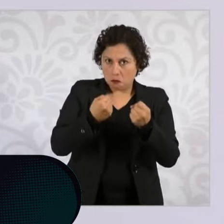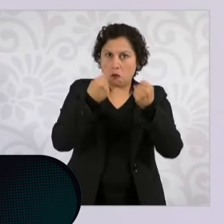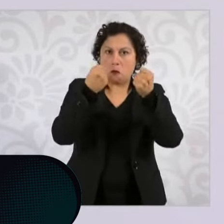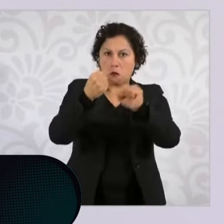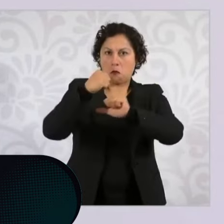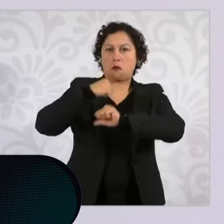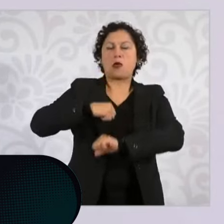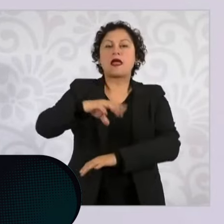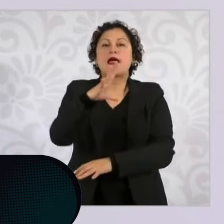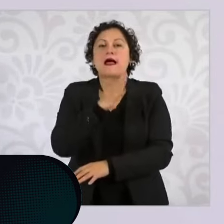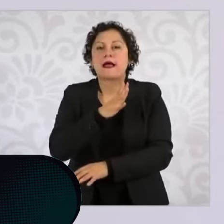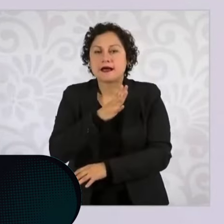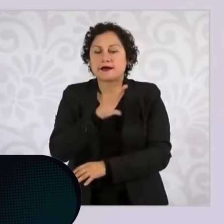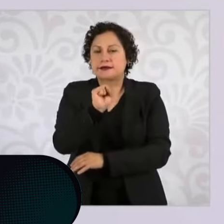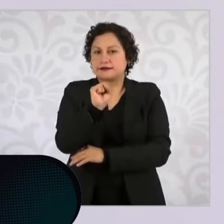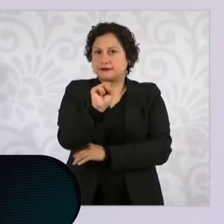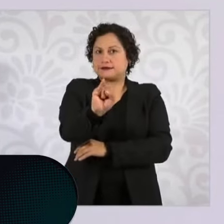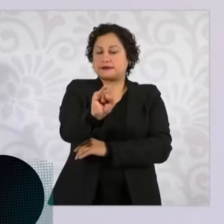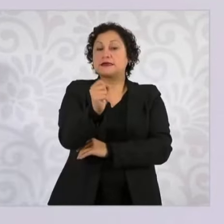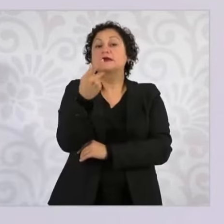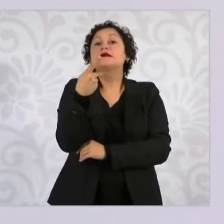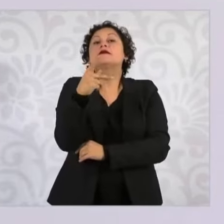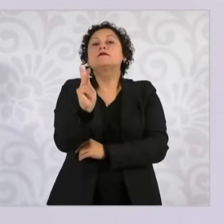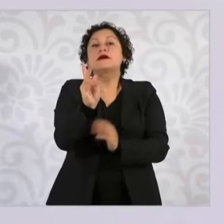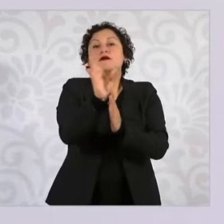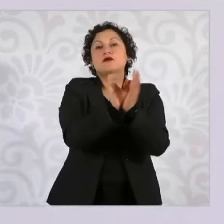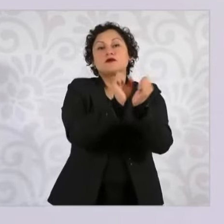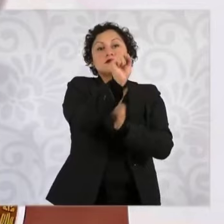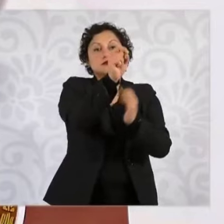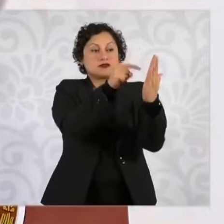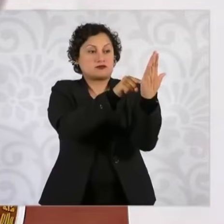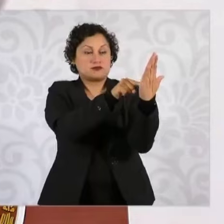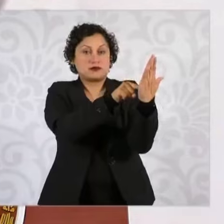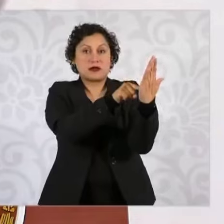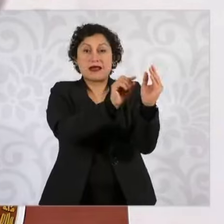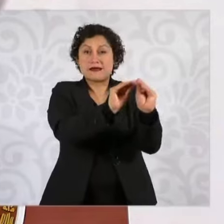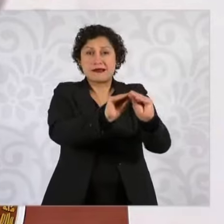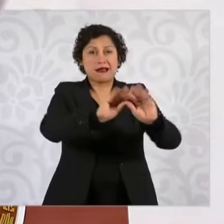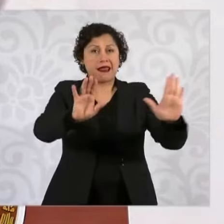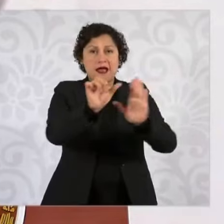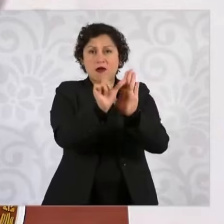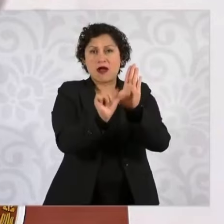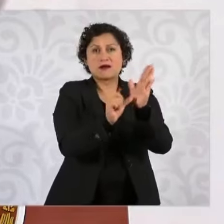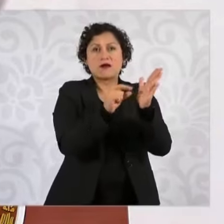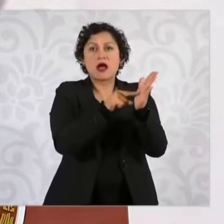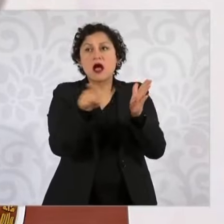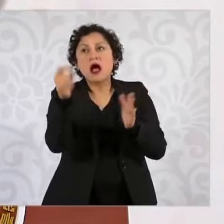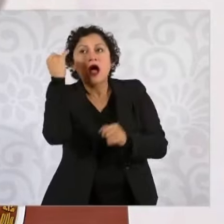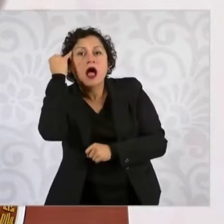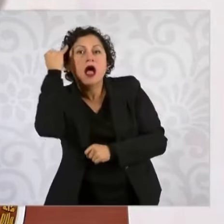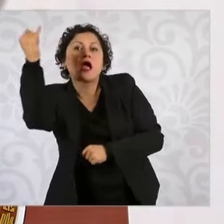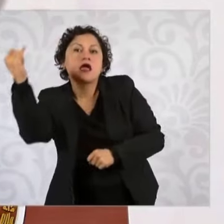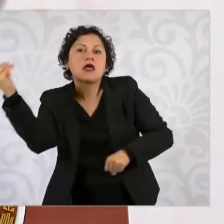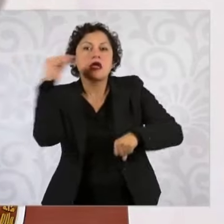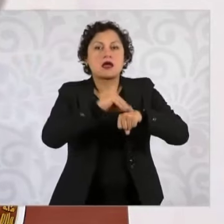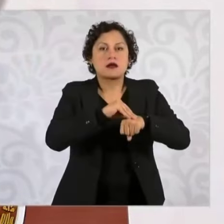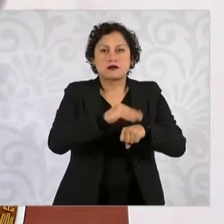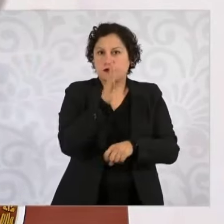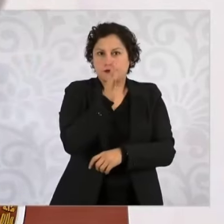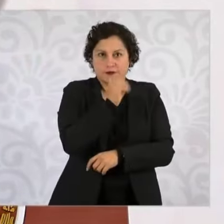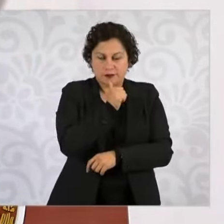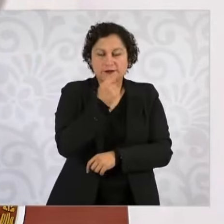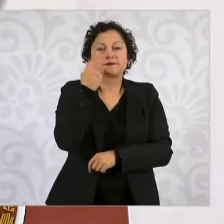que no están sujetos a interpretación. Tal es el caso del artículo 61